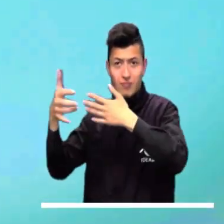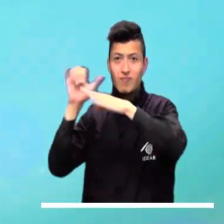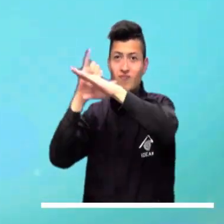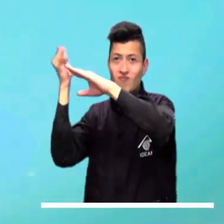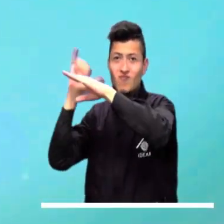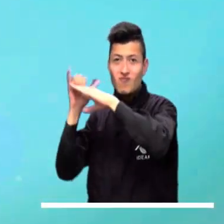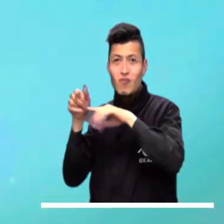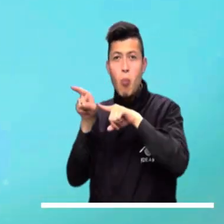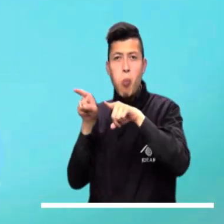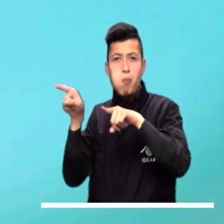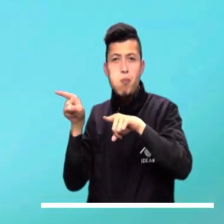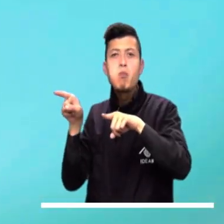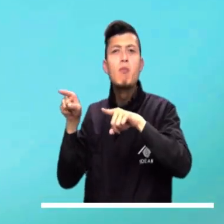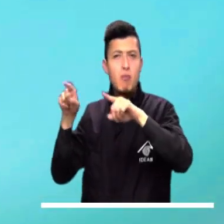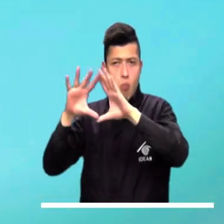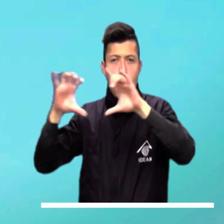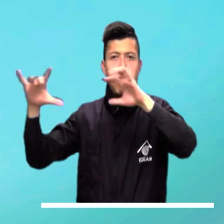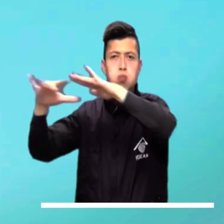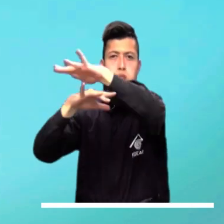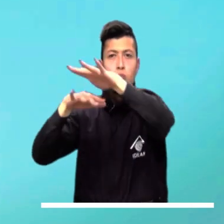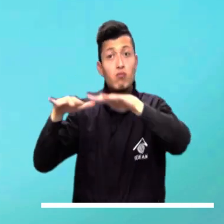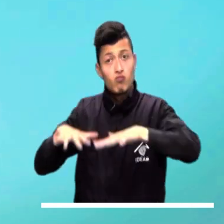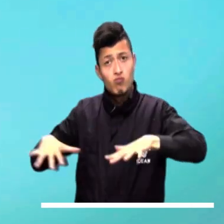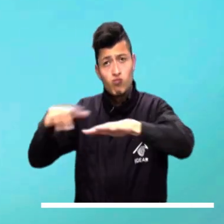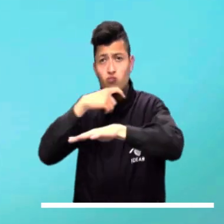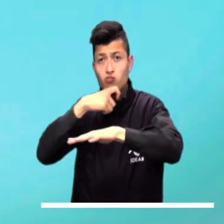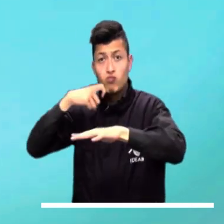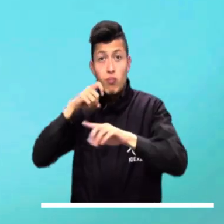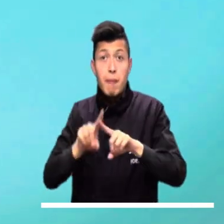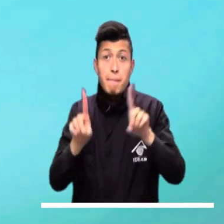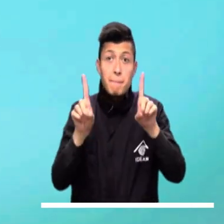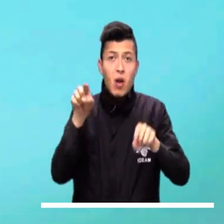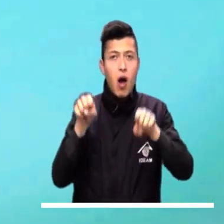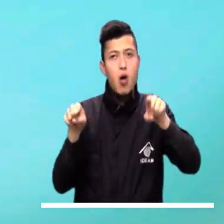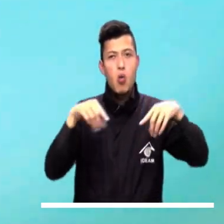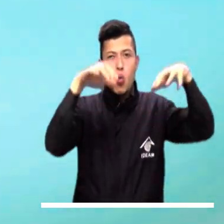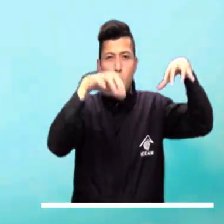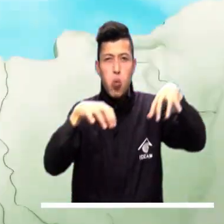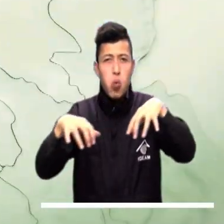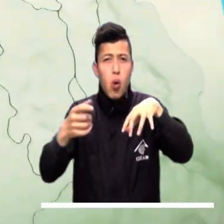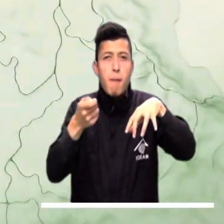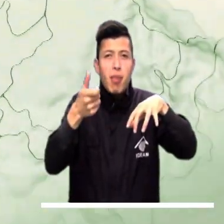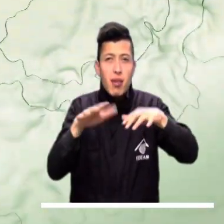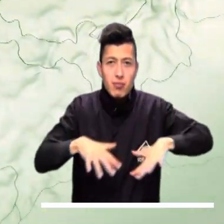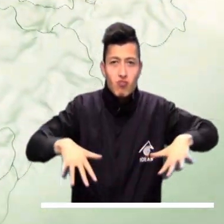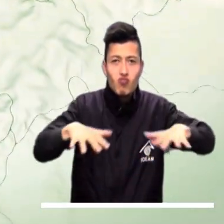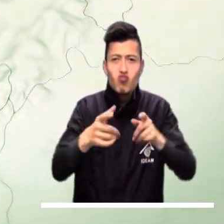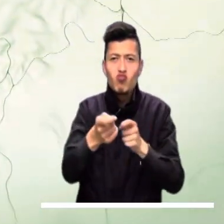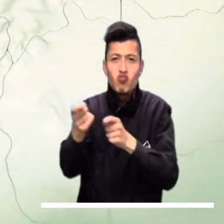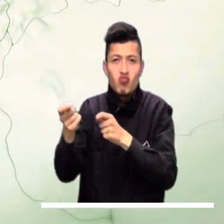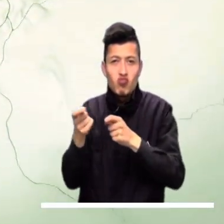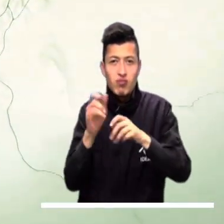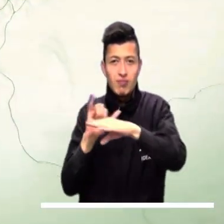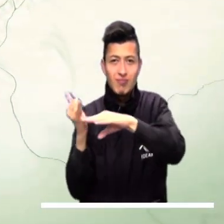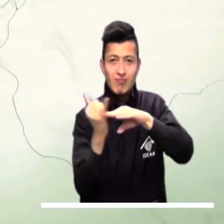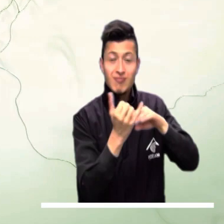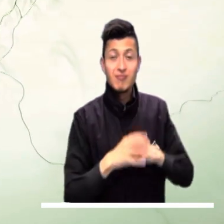islas de San Andrés, Providencia y Santa Catalina mantendrán las condiciones nubladas con tiempo seco. Sin embargo, puede haber presencia de lloviznas